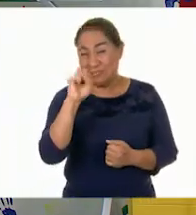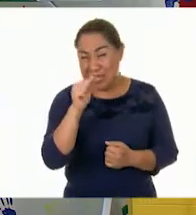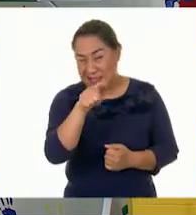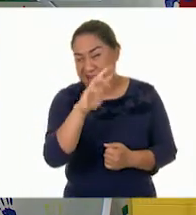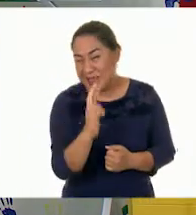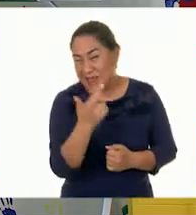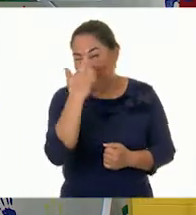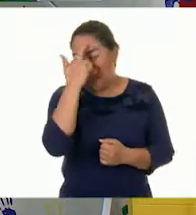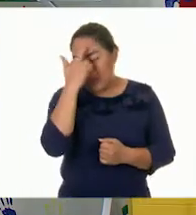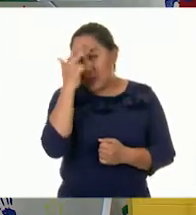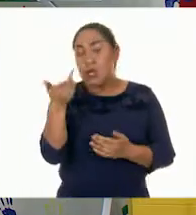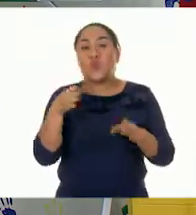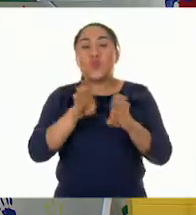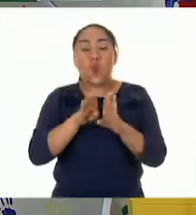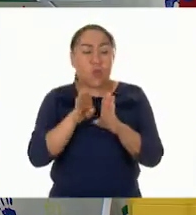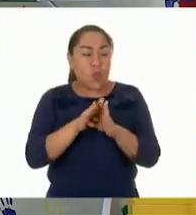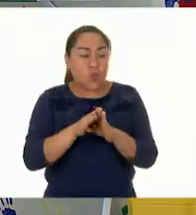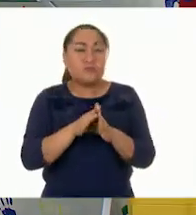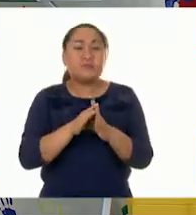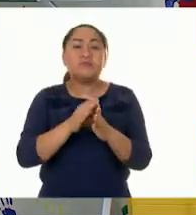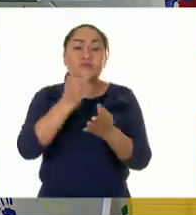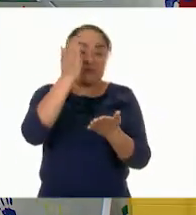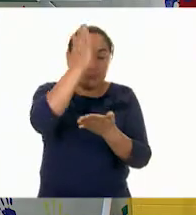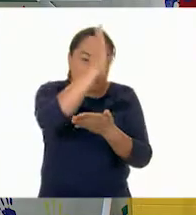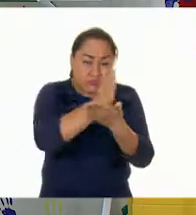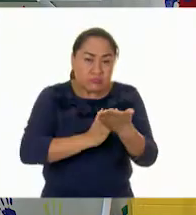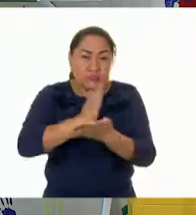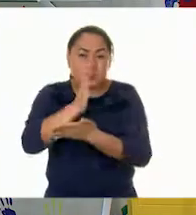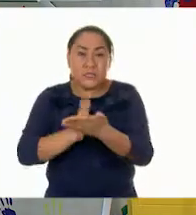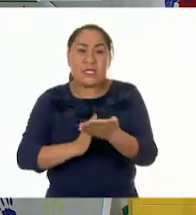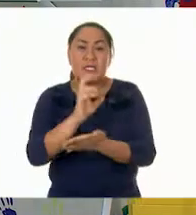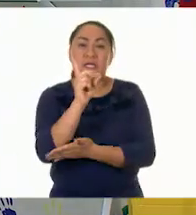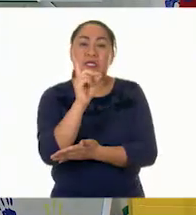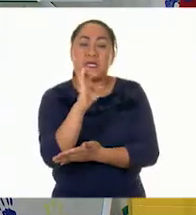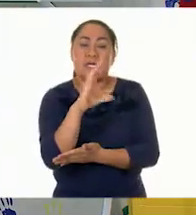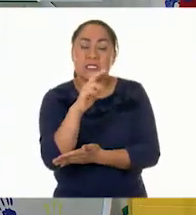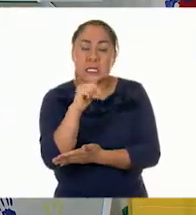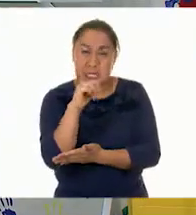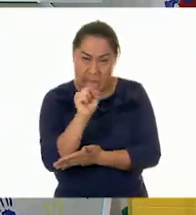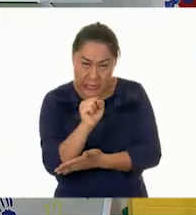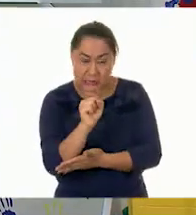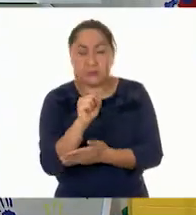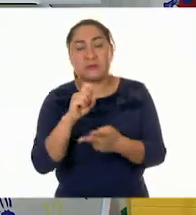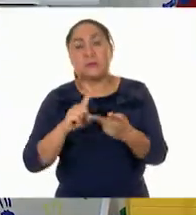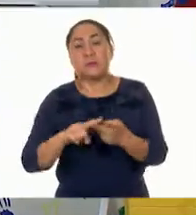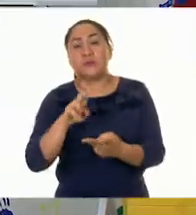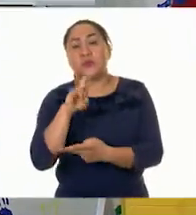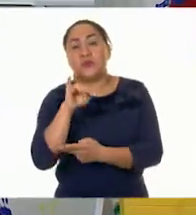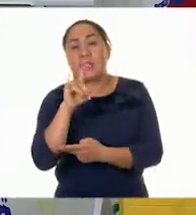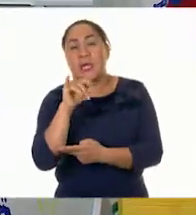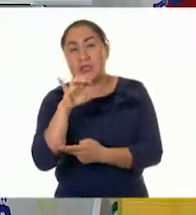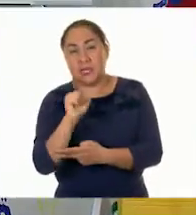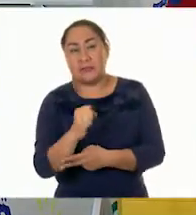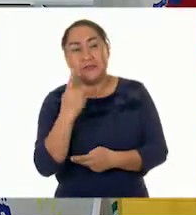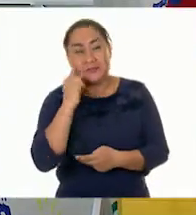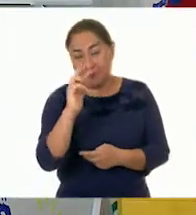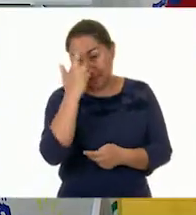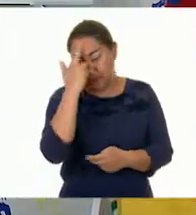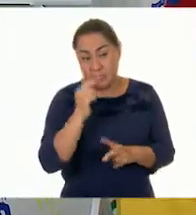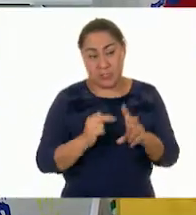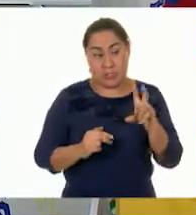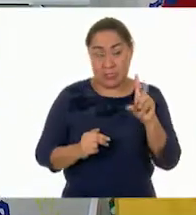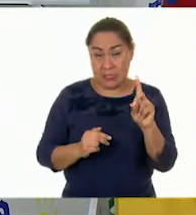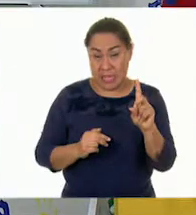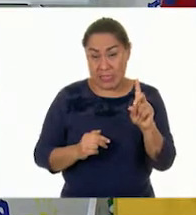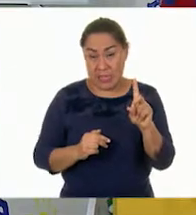recordamos, ella dividía las decenas y las unidades. En este caso sería 37, que sería lo mismo que 30... 30